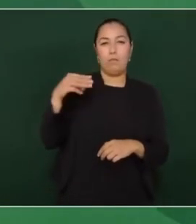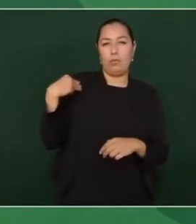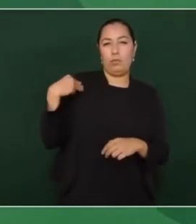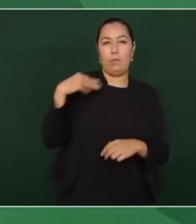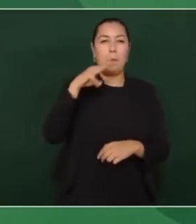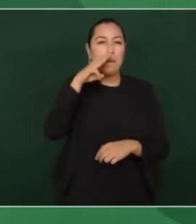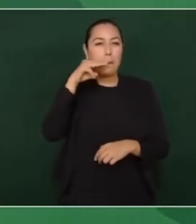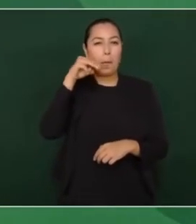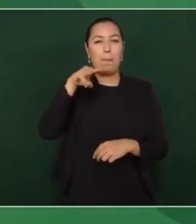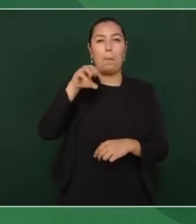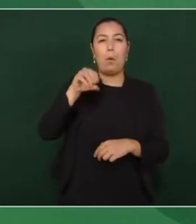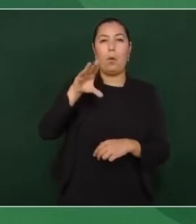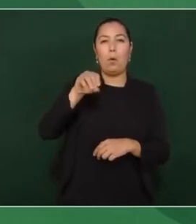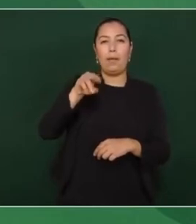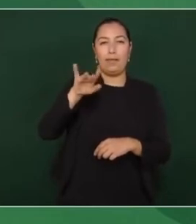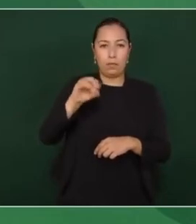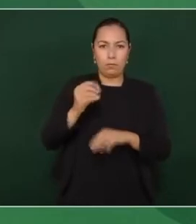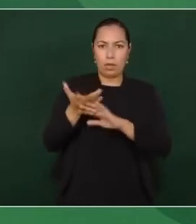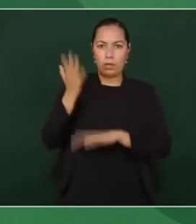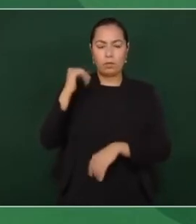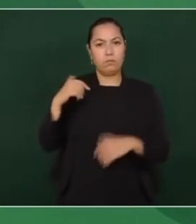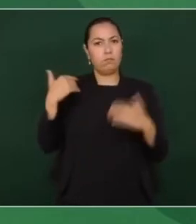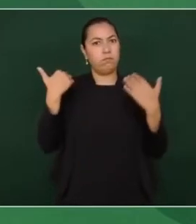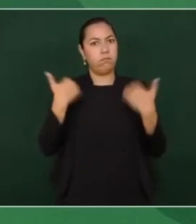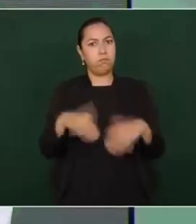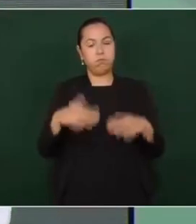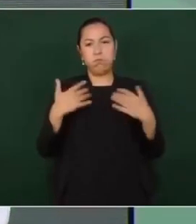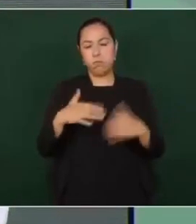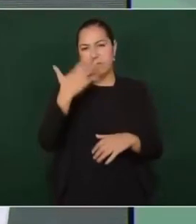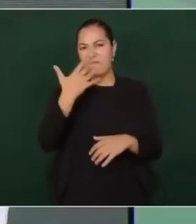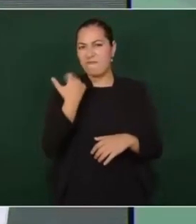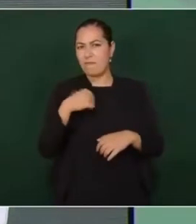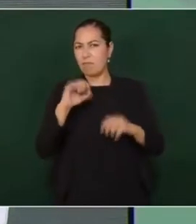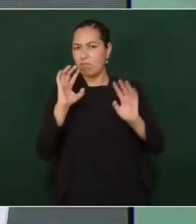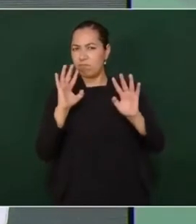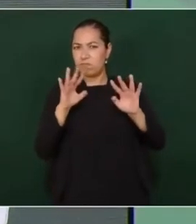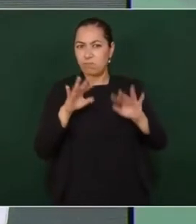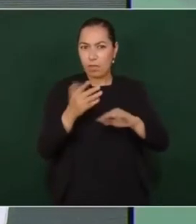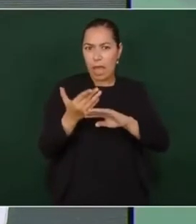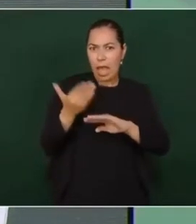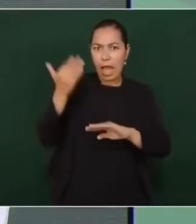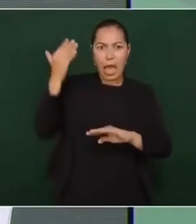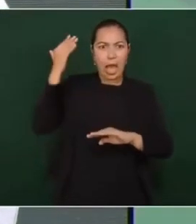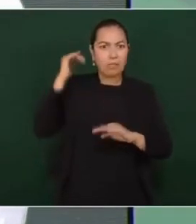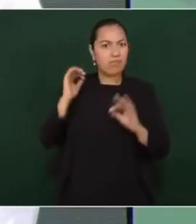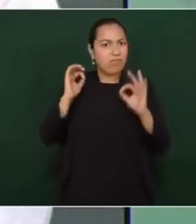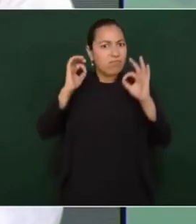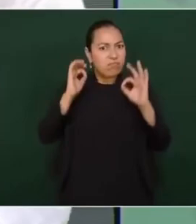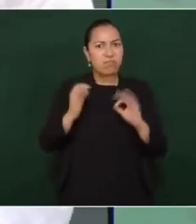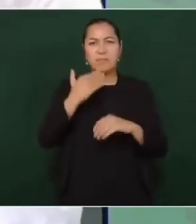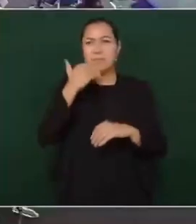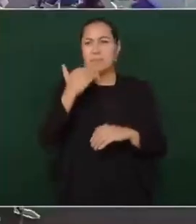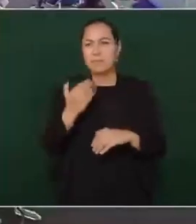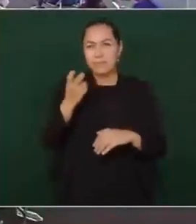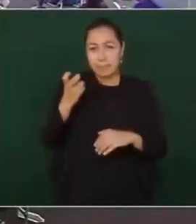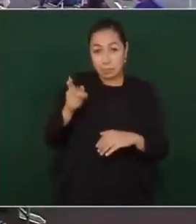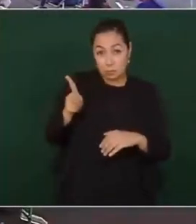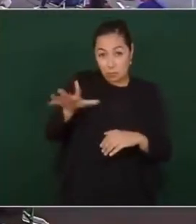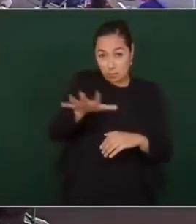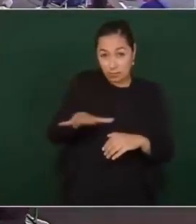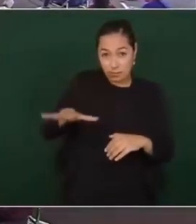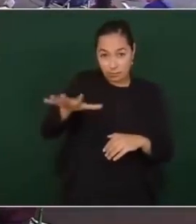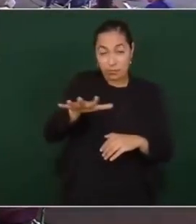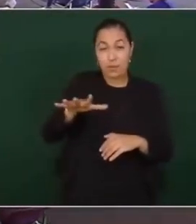como lo fue en un tiempo Mocoritos fue de los pueblos